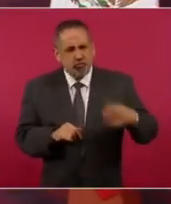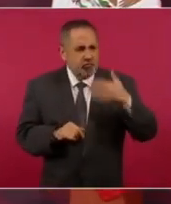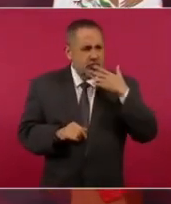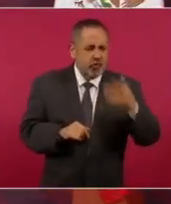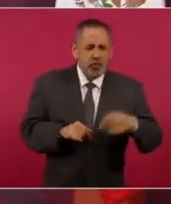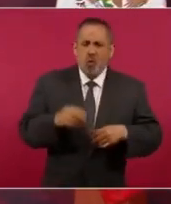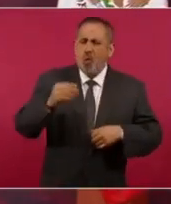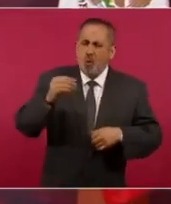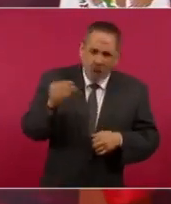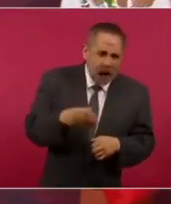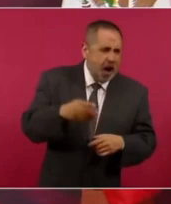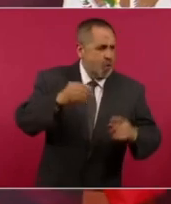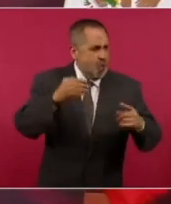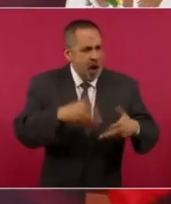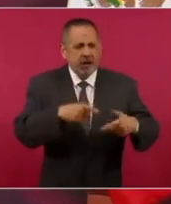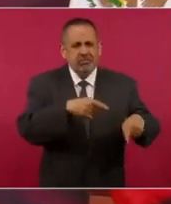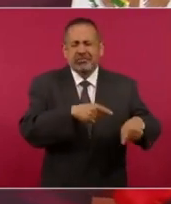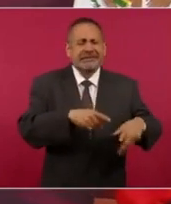sido como haya sido.